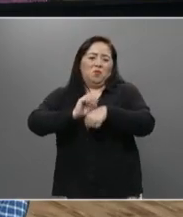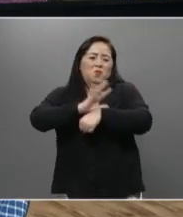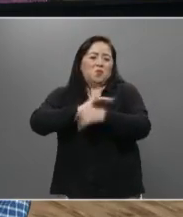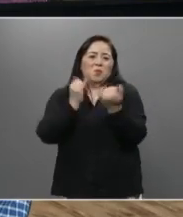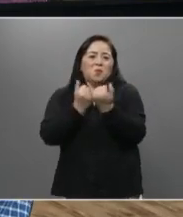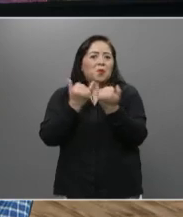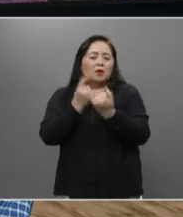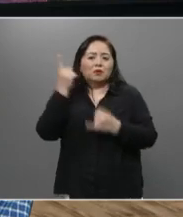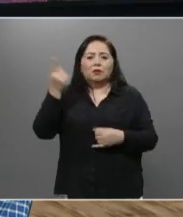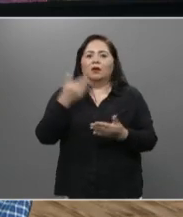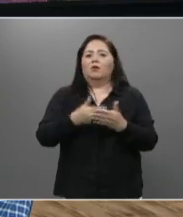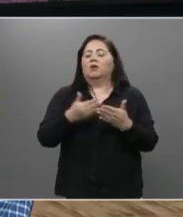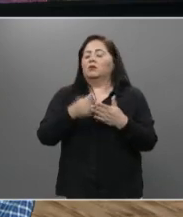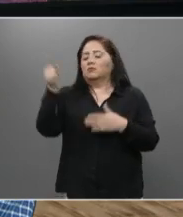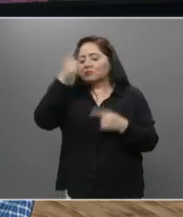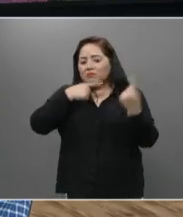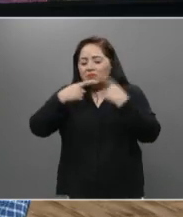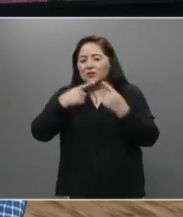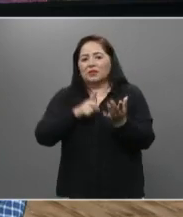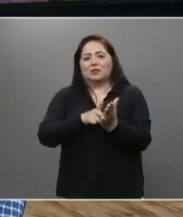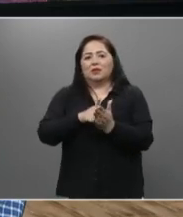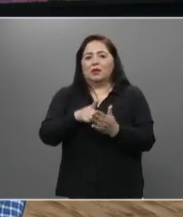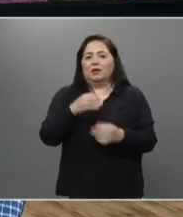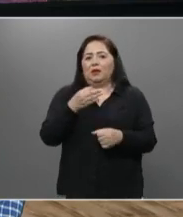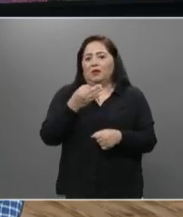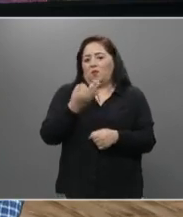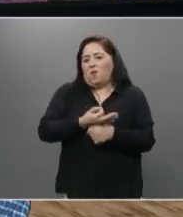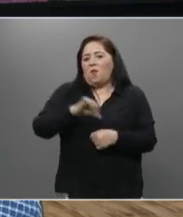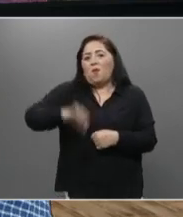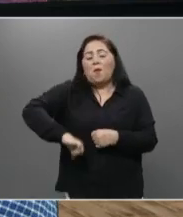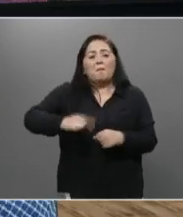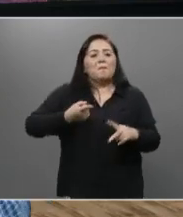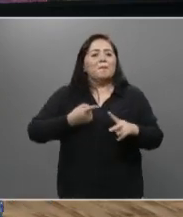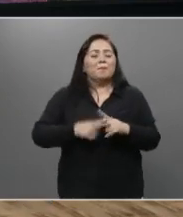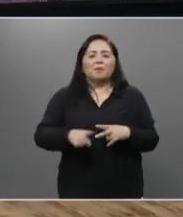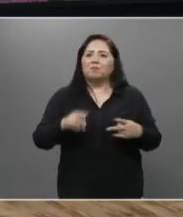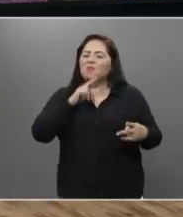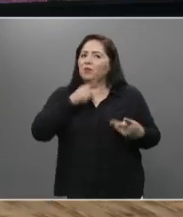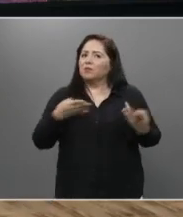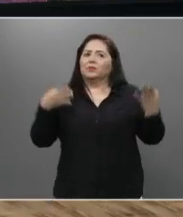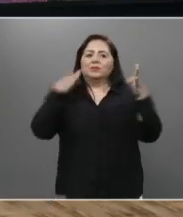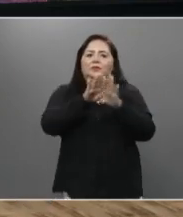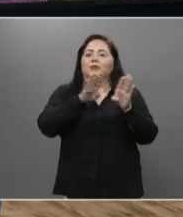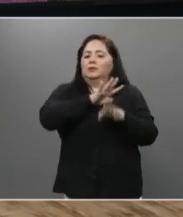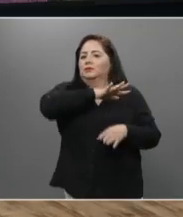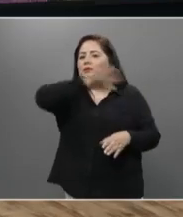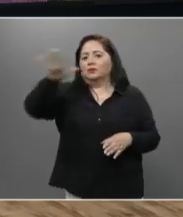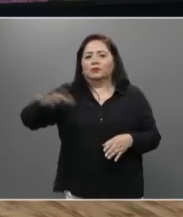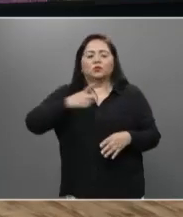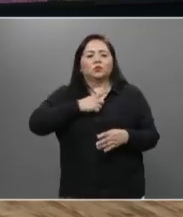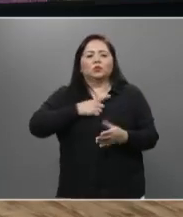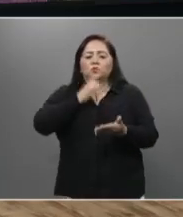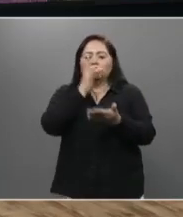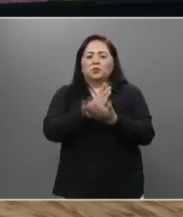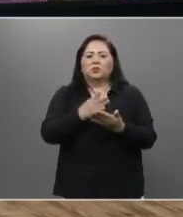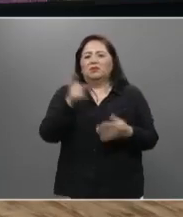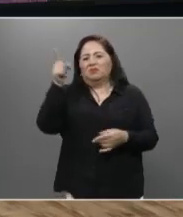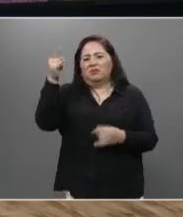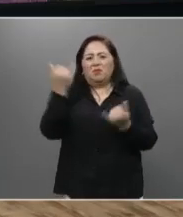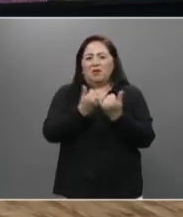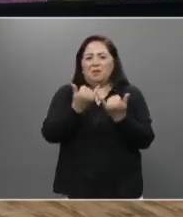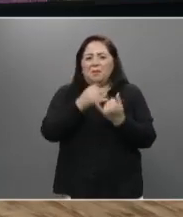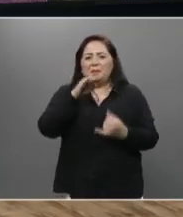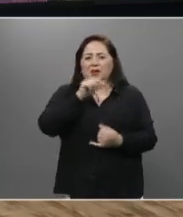emergencia y se están tomando estas decisiones apenas hasta ahora, cerrar comercios y mantener solamente como los que está